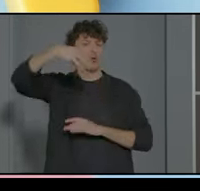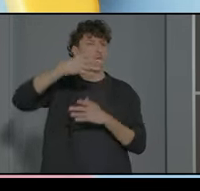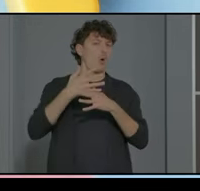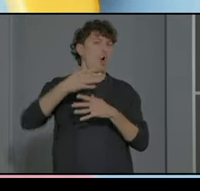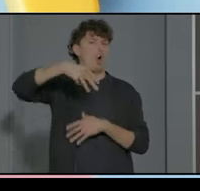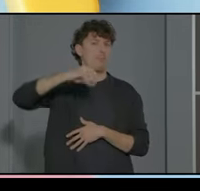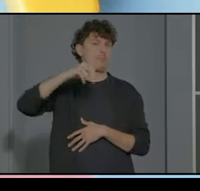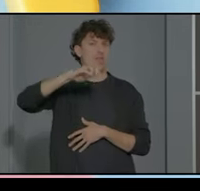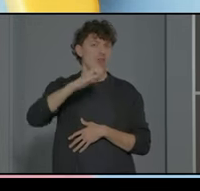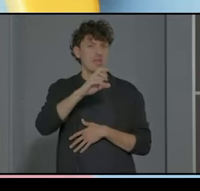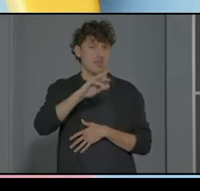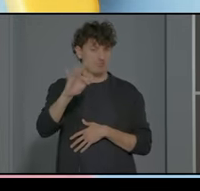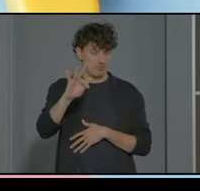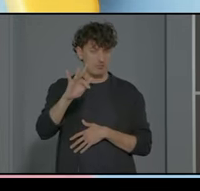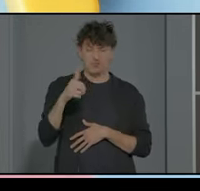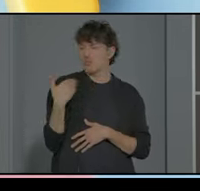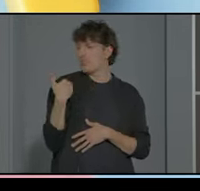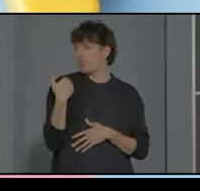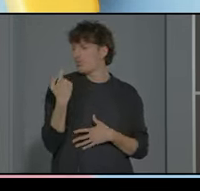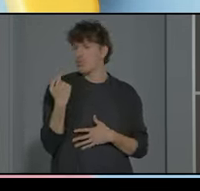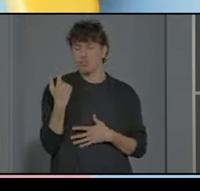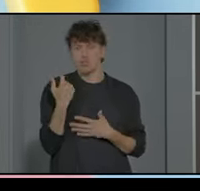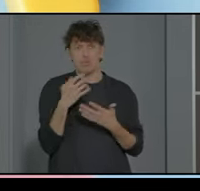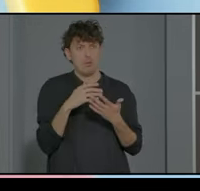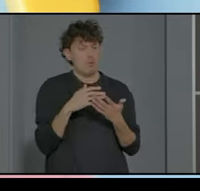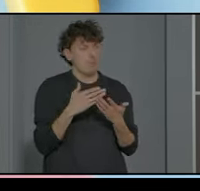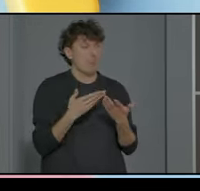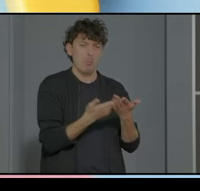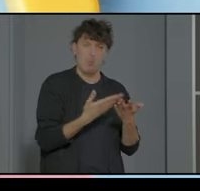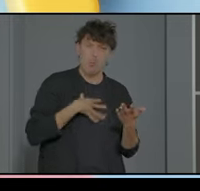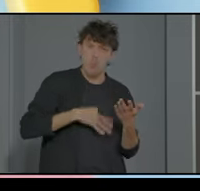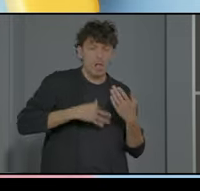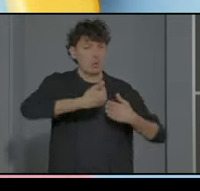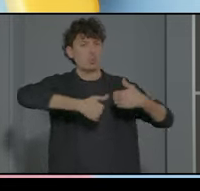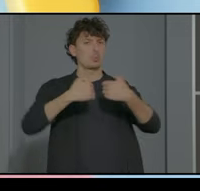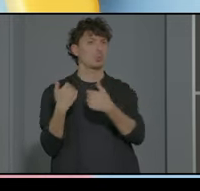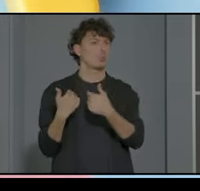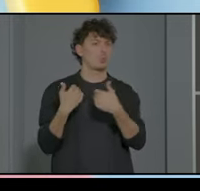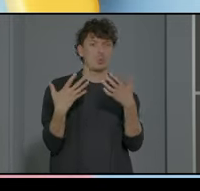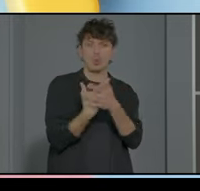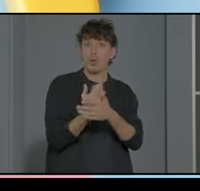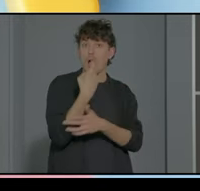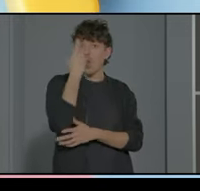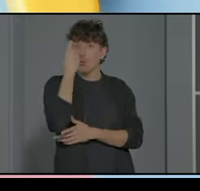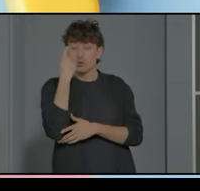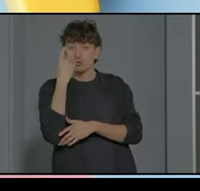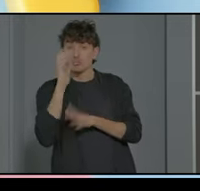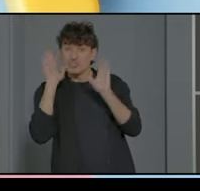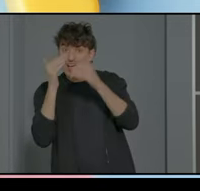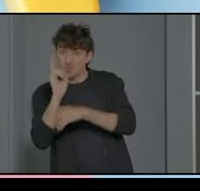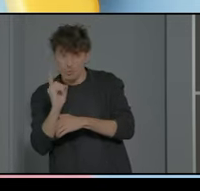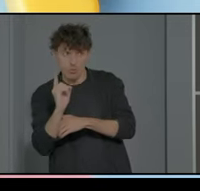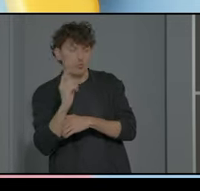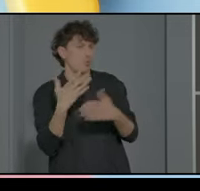ha propuesto hacer bueno porque no hacemos un torneo de todos los alumnos no solo los TEA sino todos los alumnos del cole